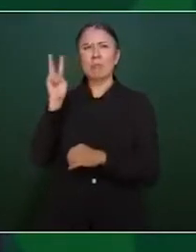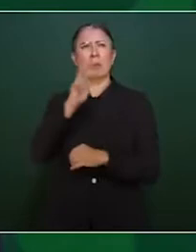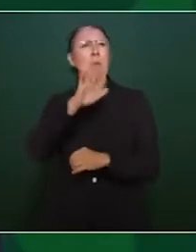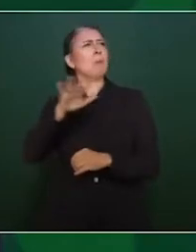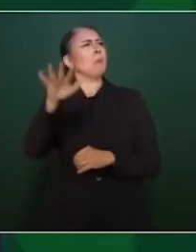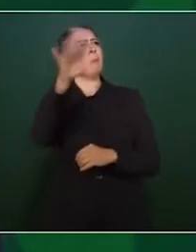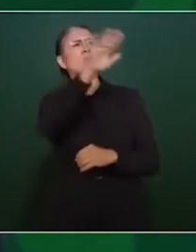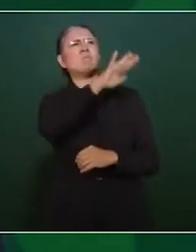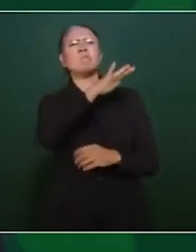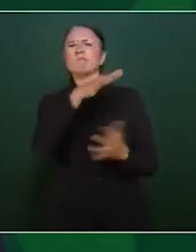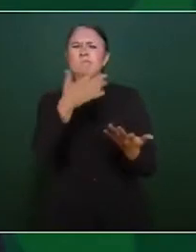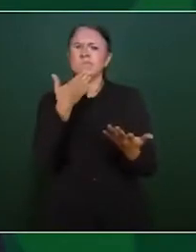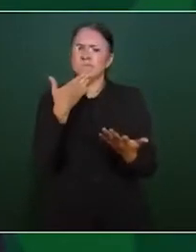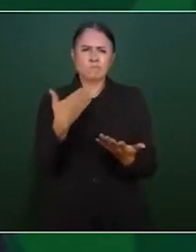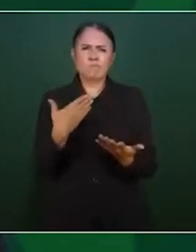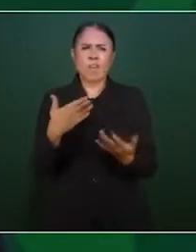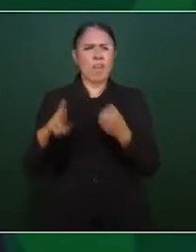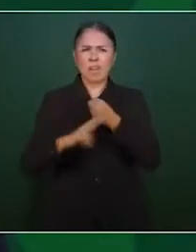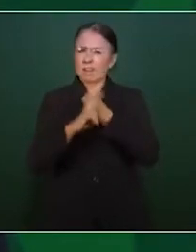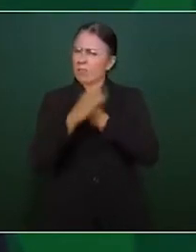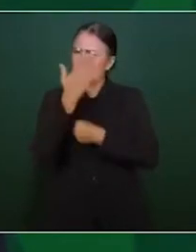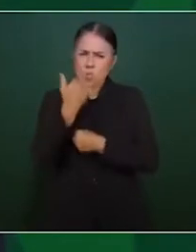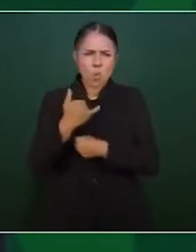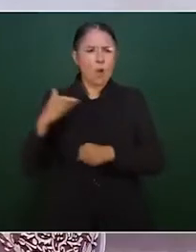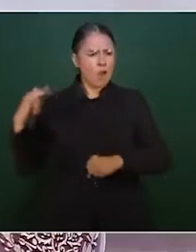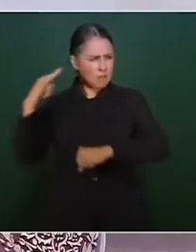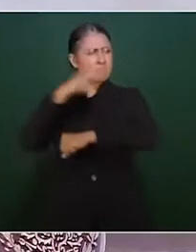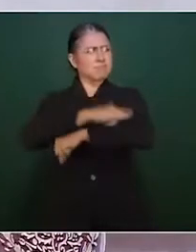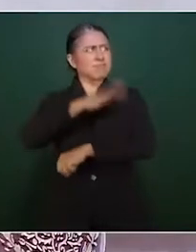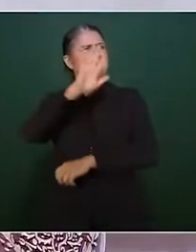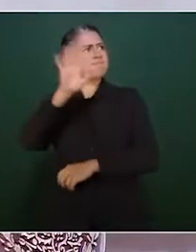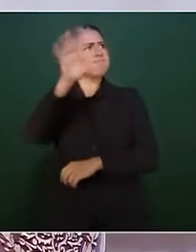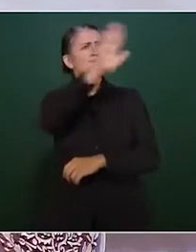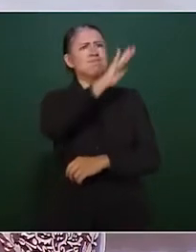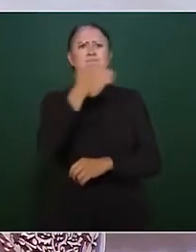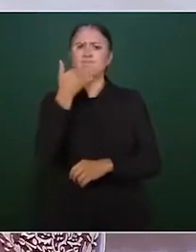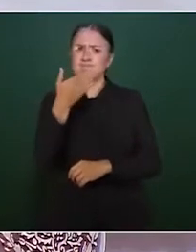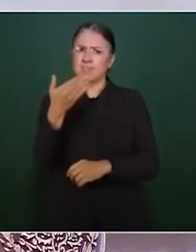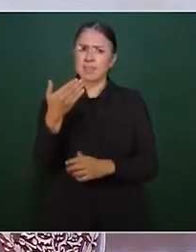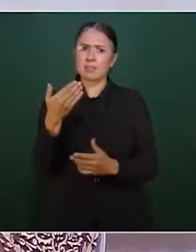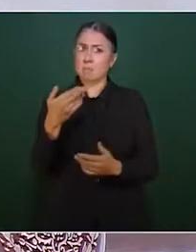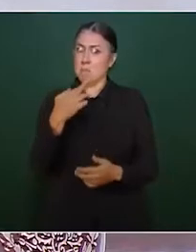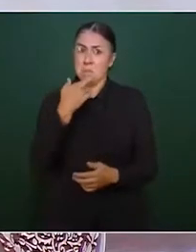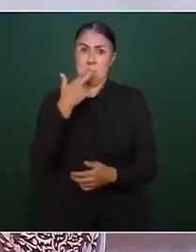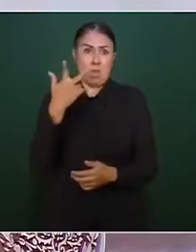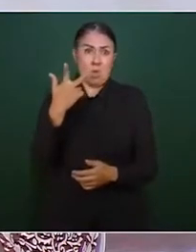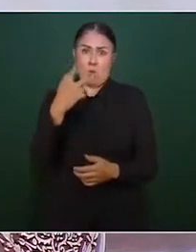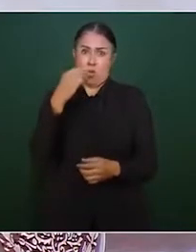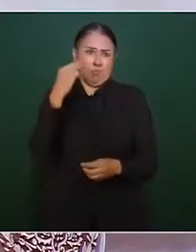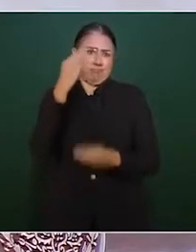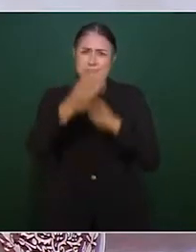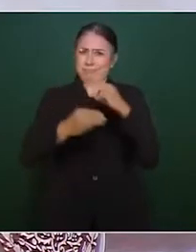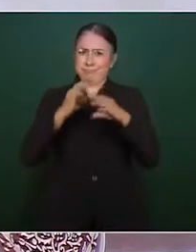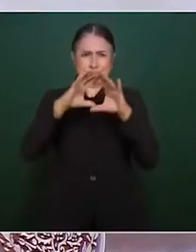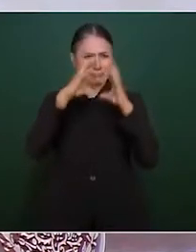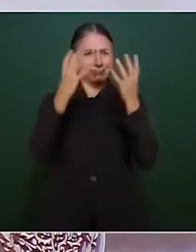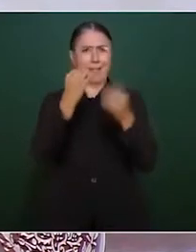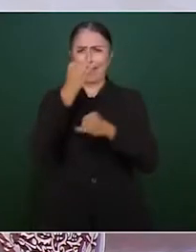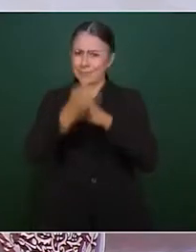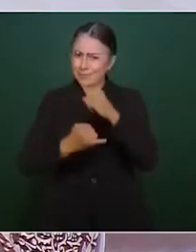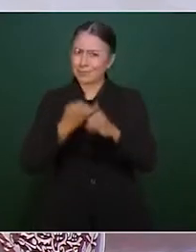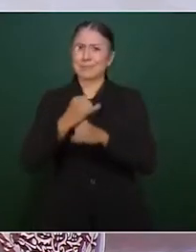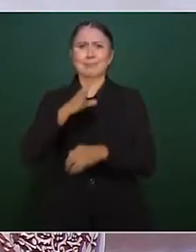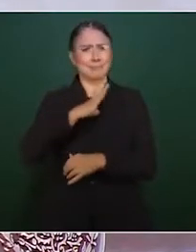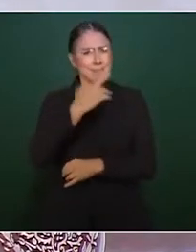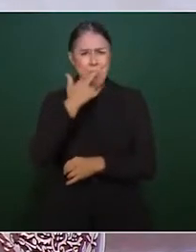representa ningún riesgo y está dentro de los mejores estándares internacionales. El nuevo aeropuerto atenderá